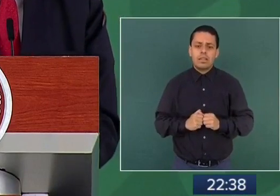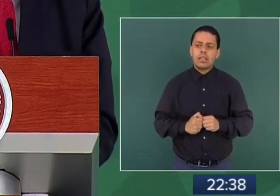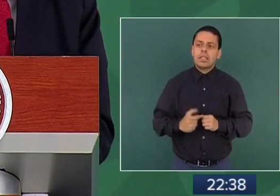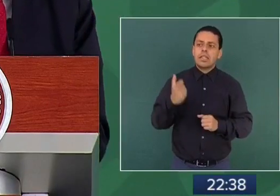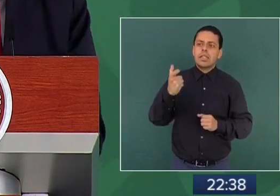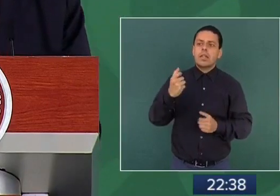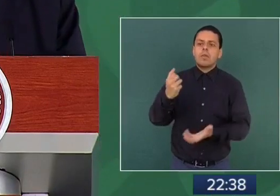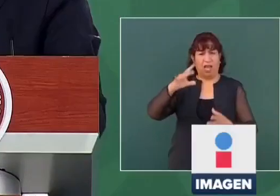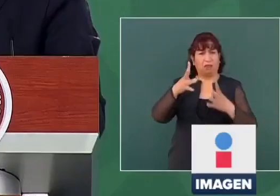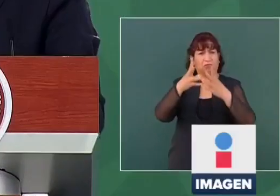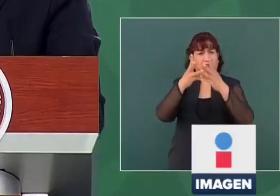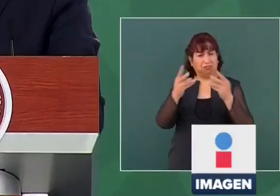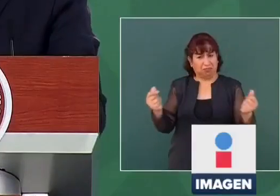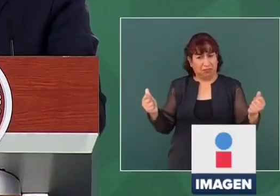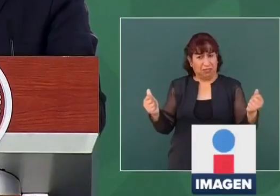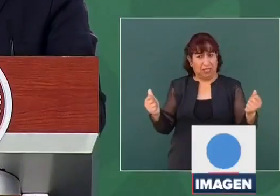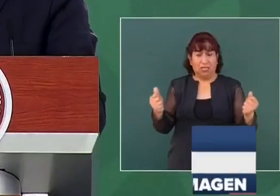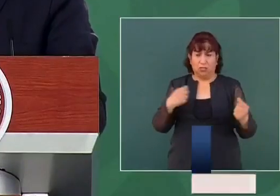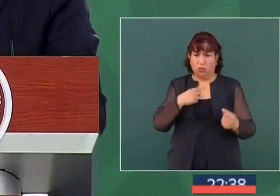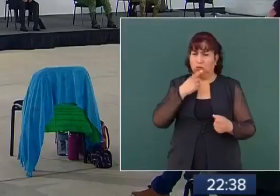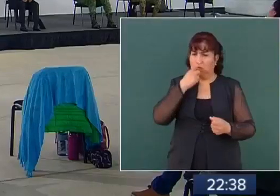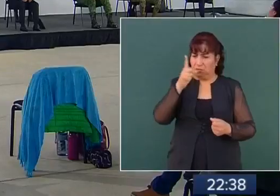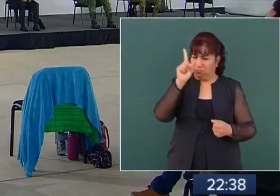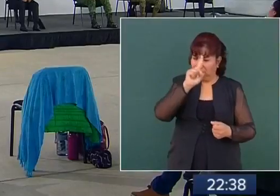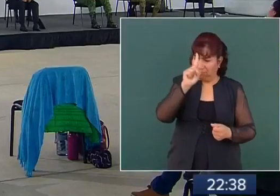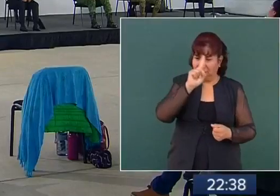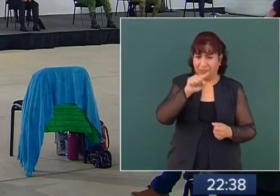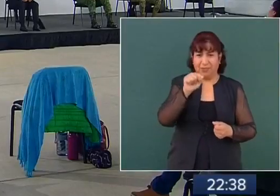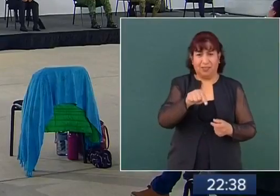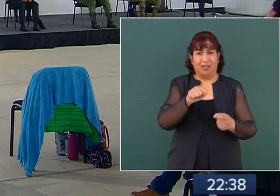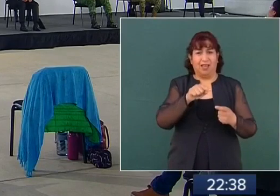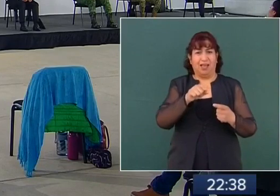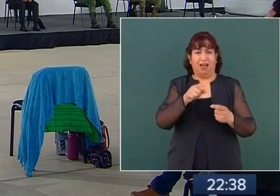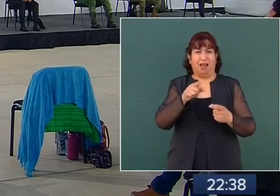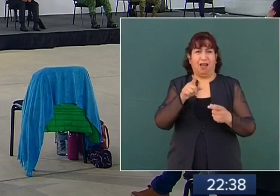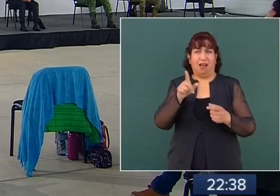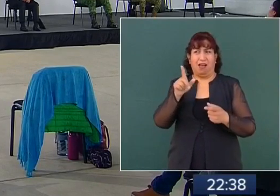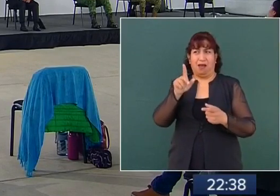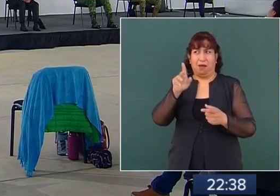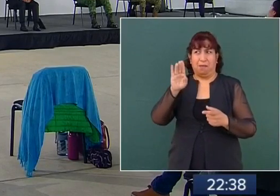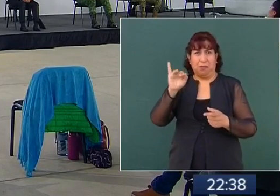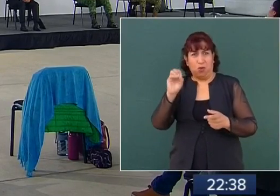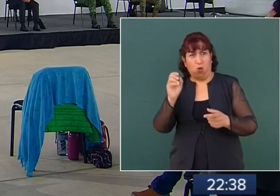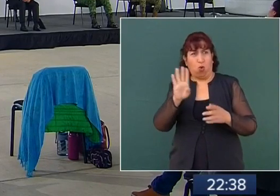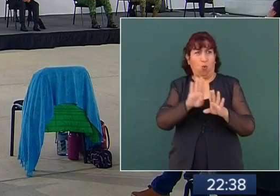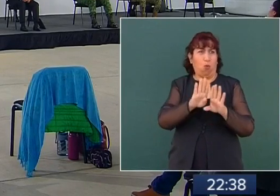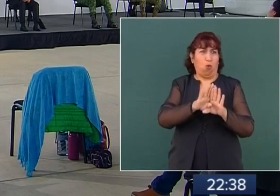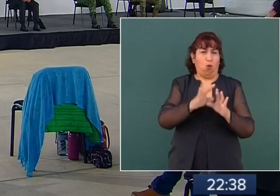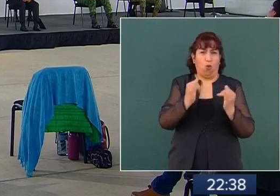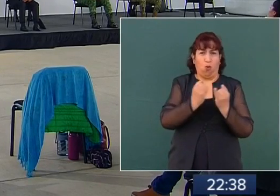el pueblo. Y yo les recomendaría tanto a Pío como a